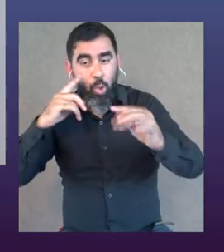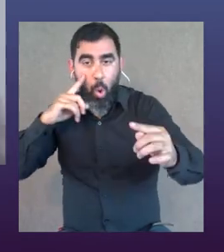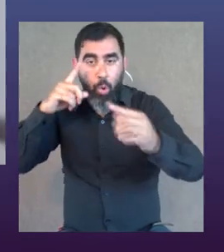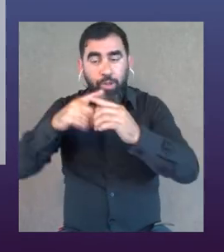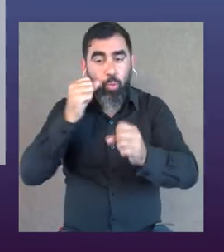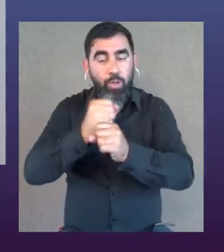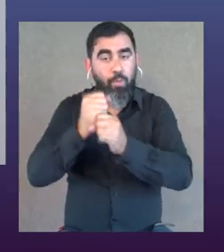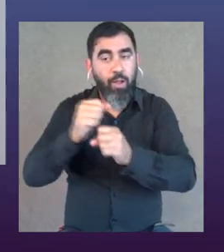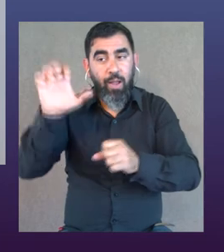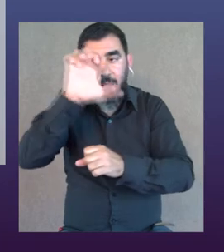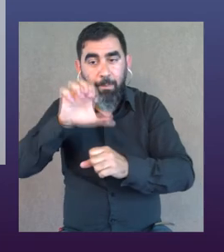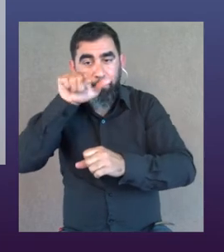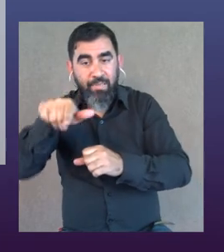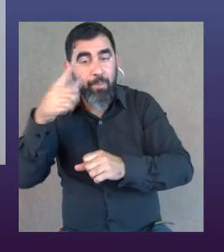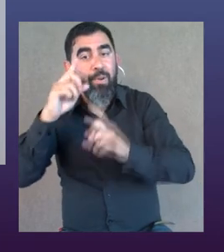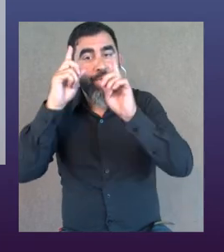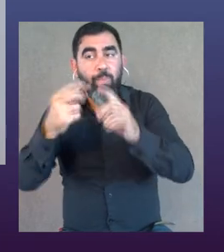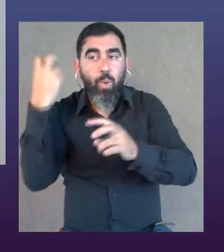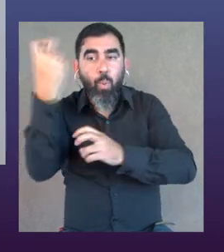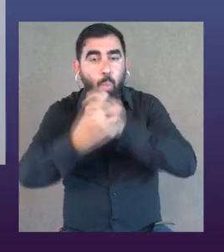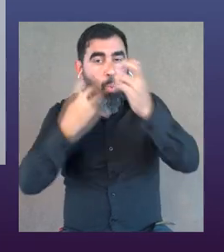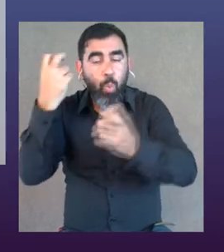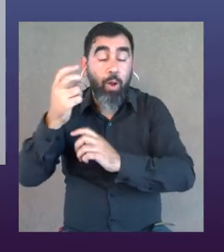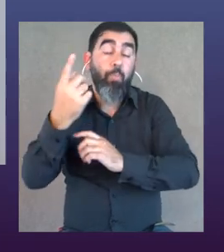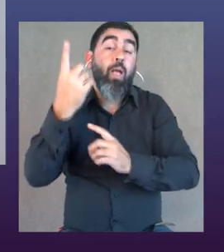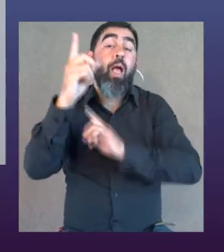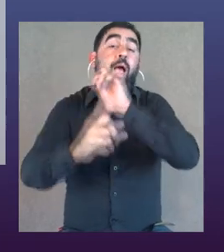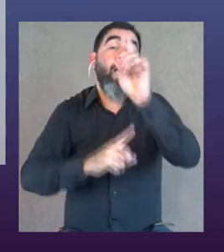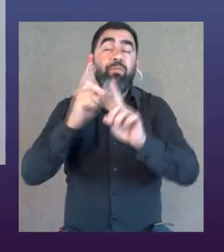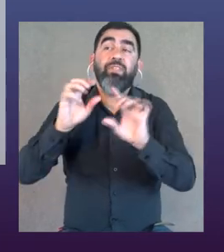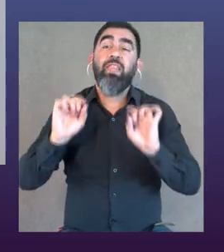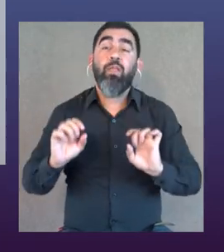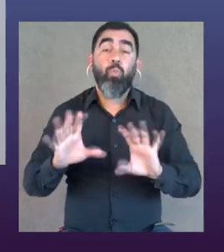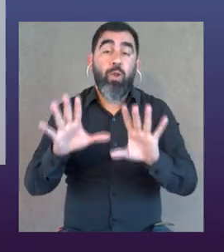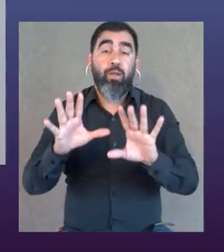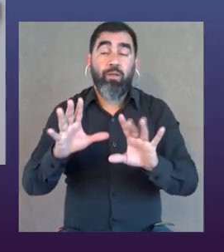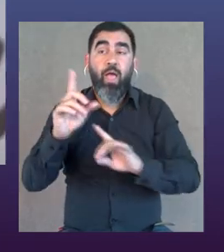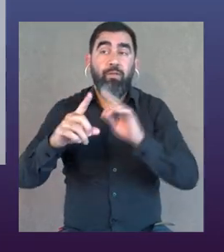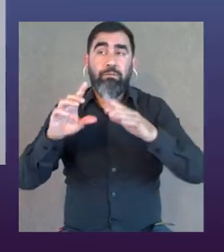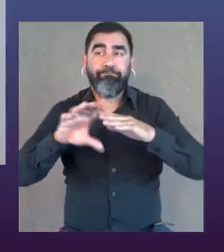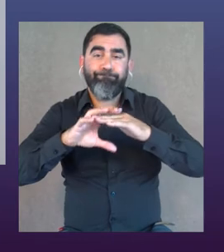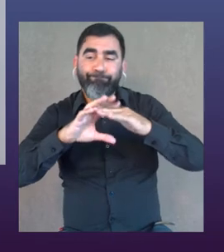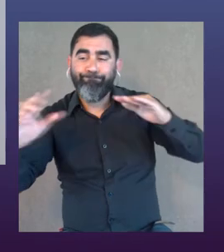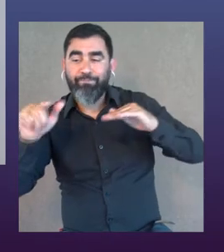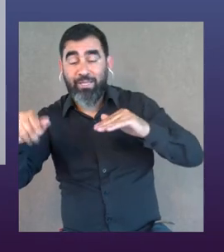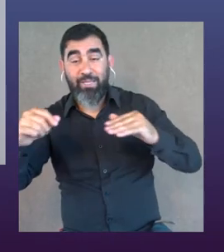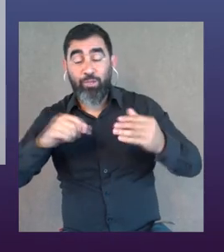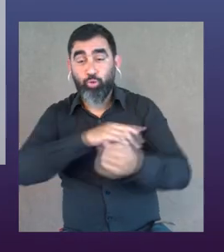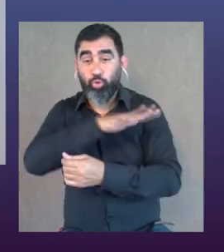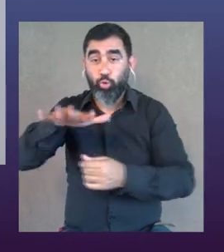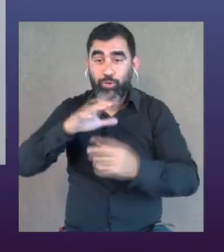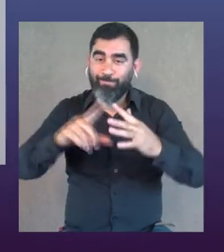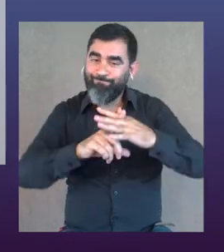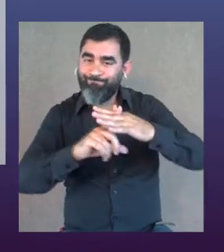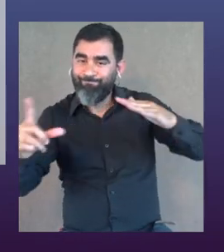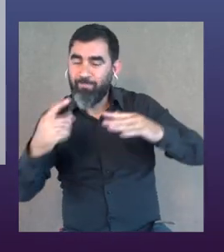teatro y me propongo trabajar con una compañía, pero también tengo que buscarla, porque a veces lo natural, como están segregados acá, en esta